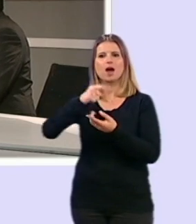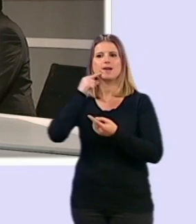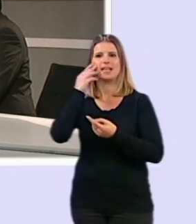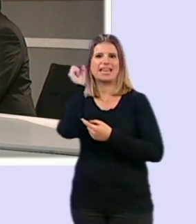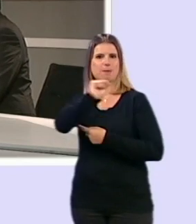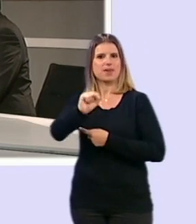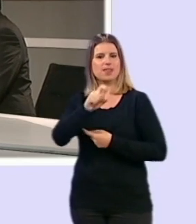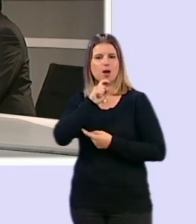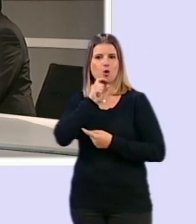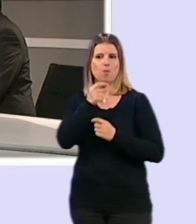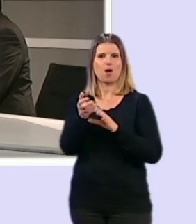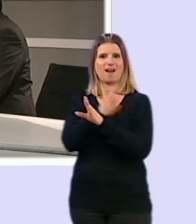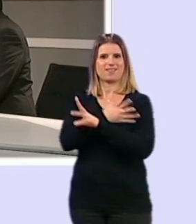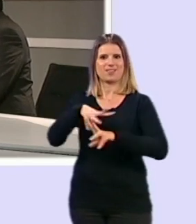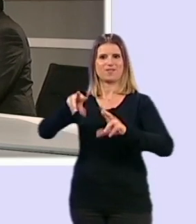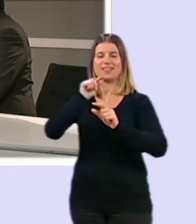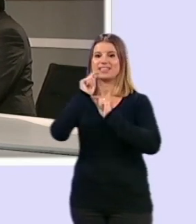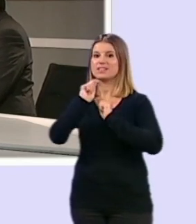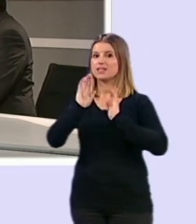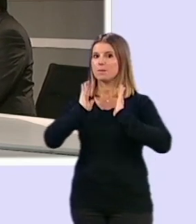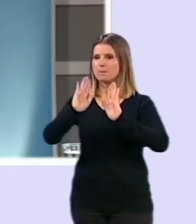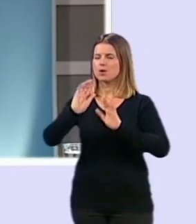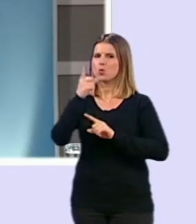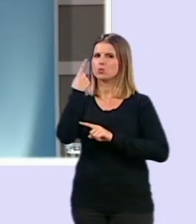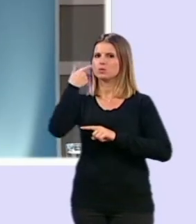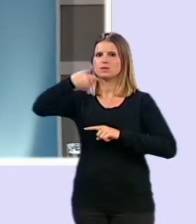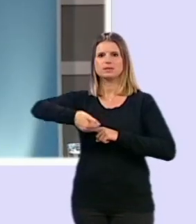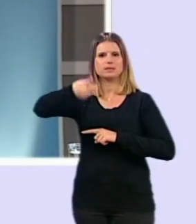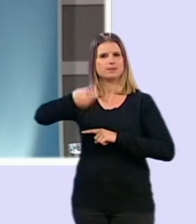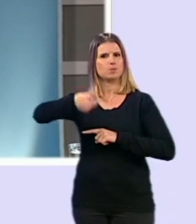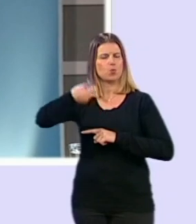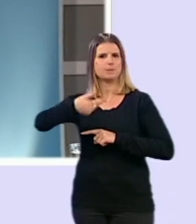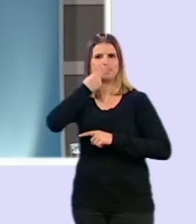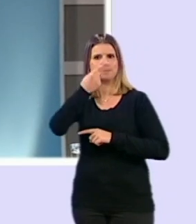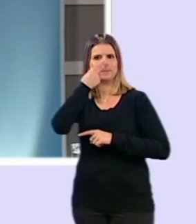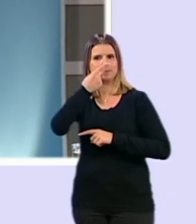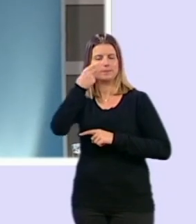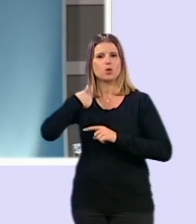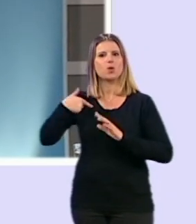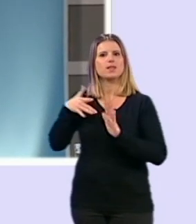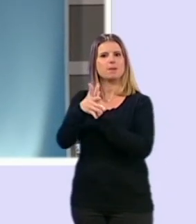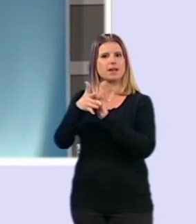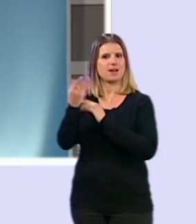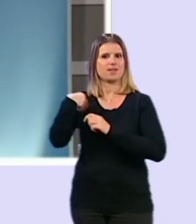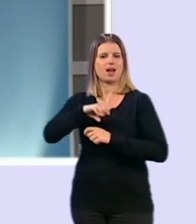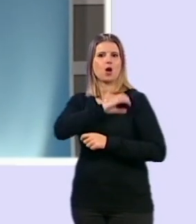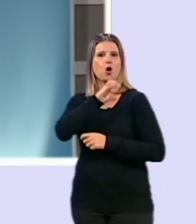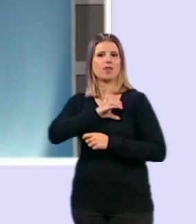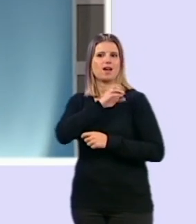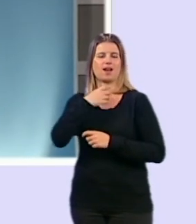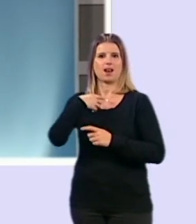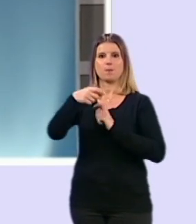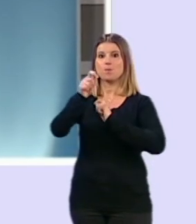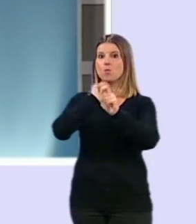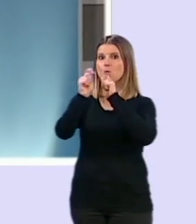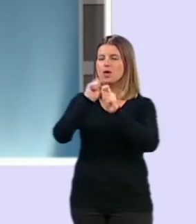un poquito antes de terminar esta entrevista. Pero una de las cuestiones muy interesantes, y hoy lo explicaba la concejala en rueda de